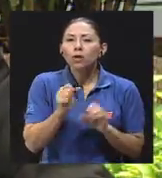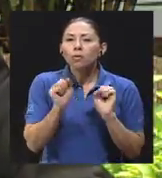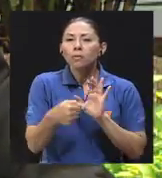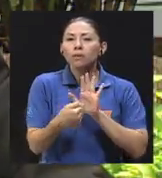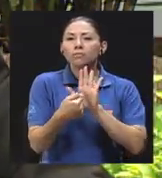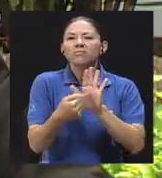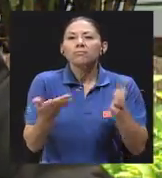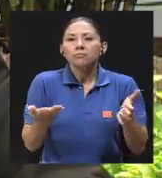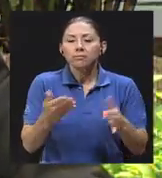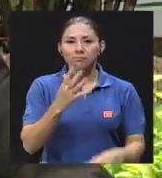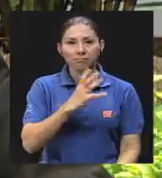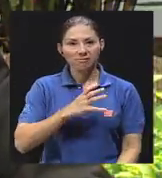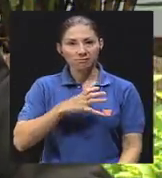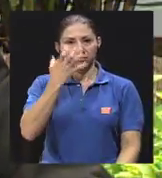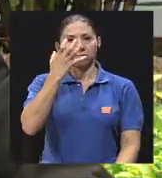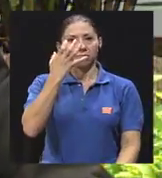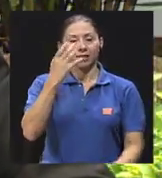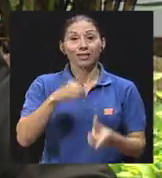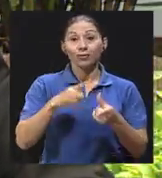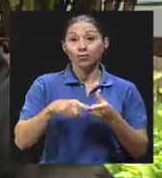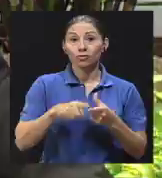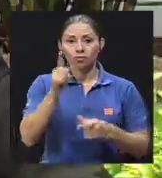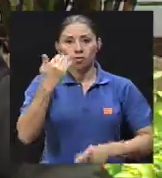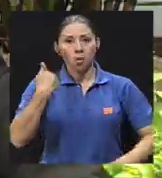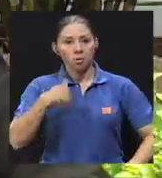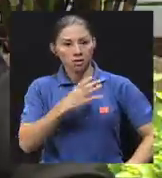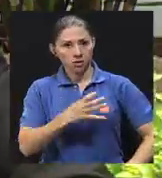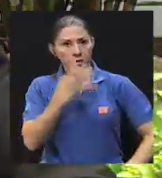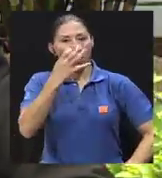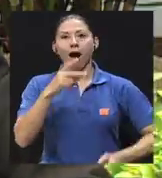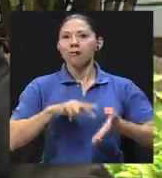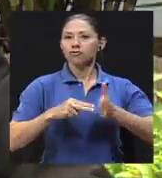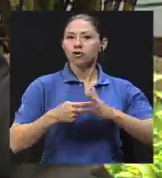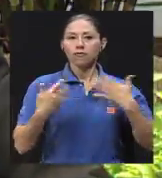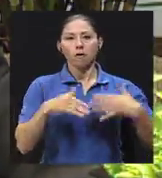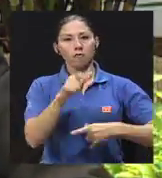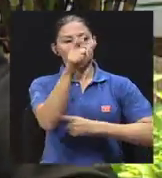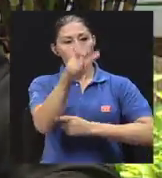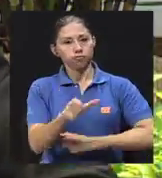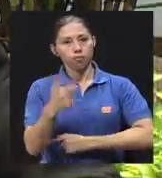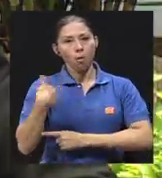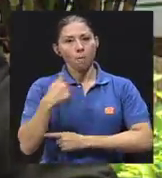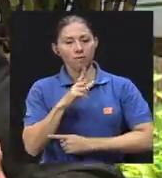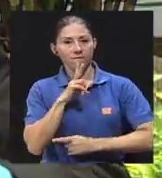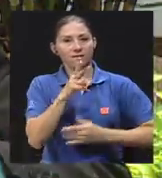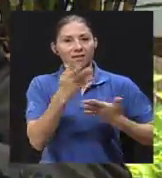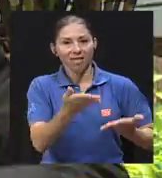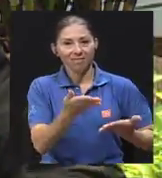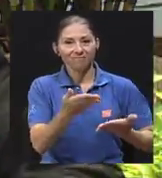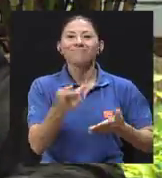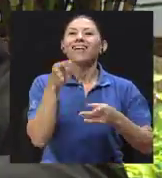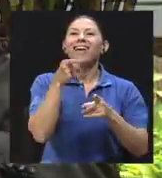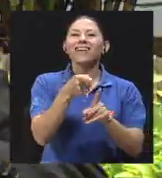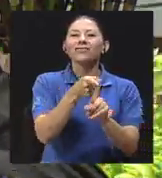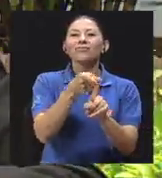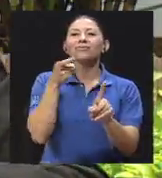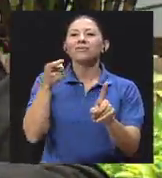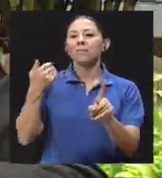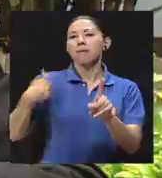expresar era el enojo. Y entonces un hombre que se enoja es un hombre de verdad. Eso viene de la masculinidad